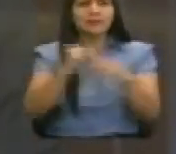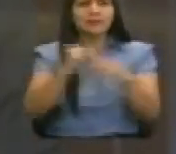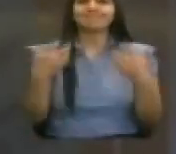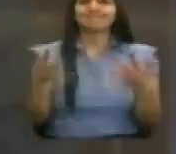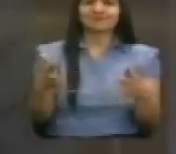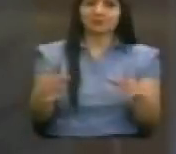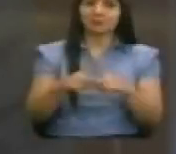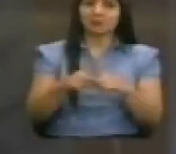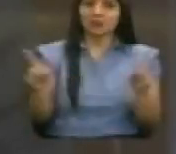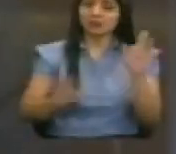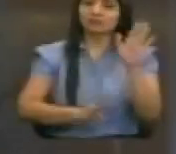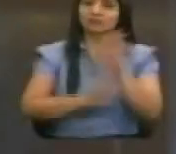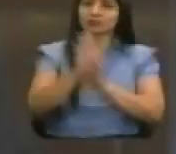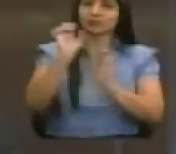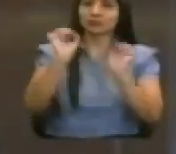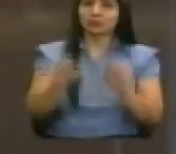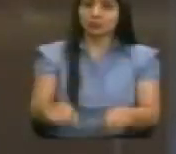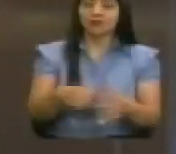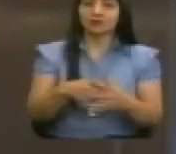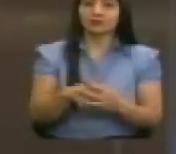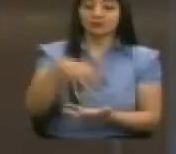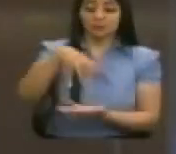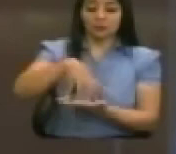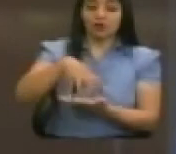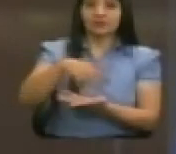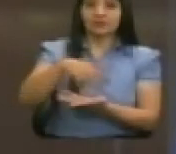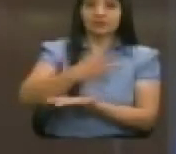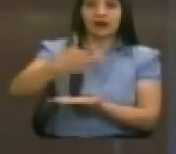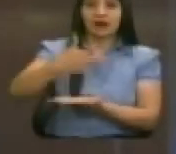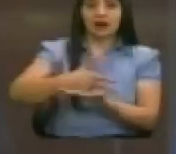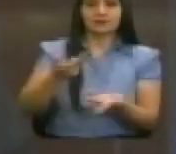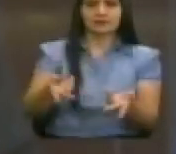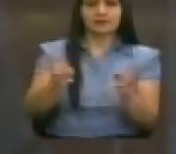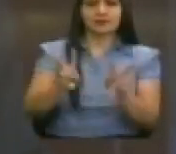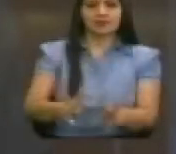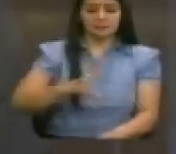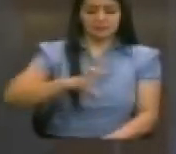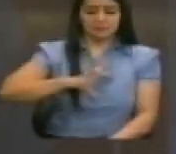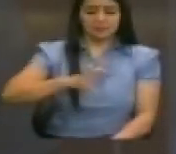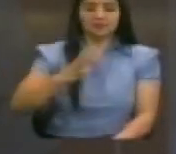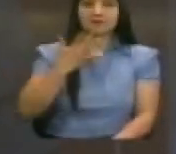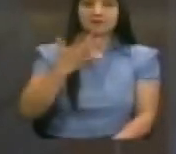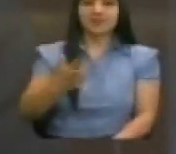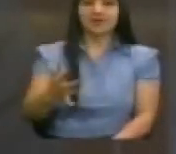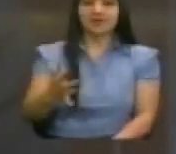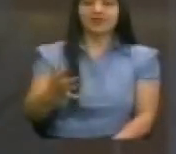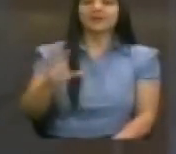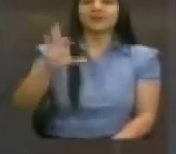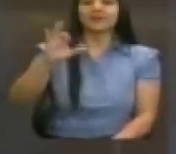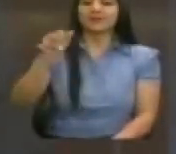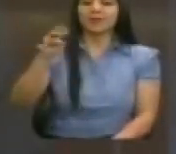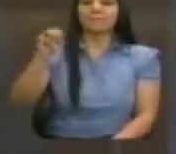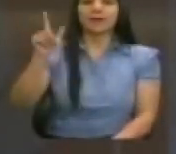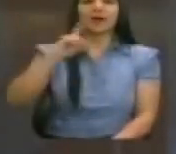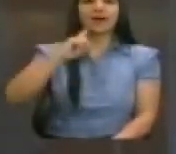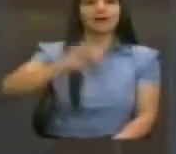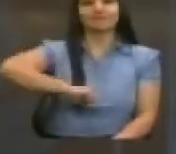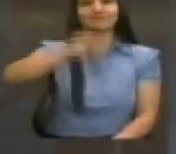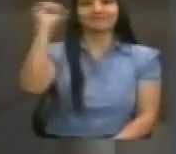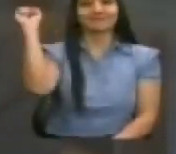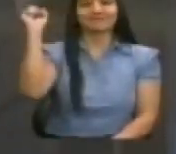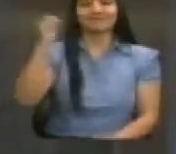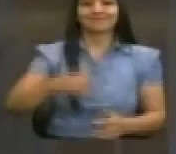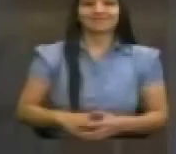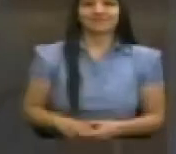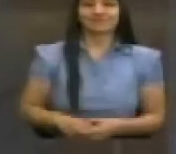En la provincia del Carchi también aportó con una medalla Tamara Salazar, de una